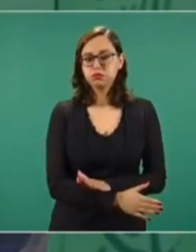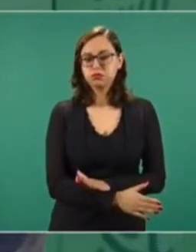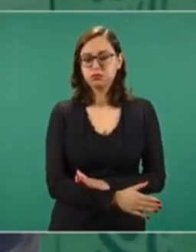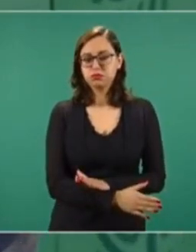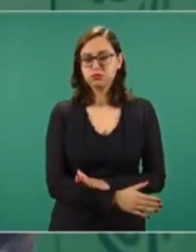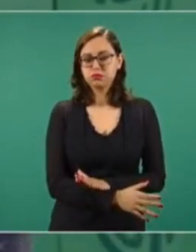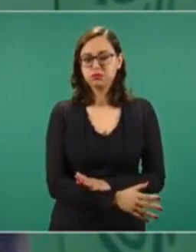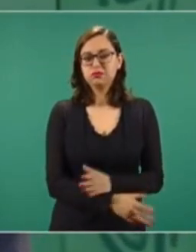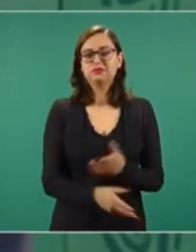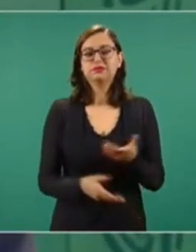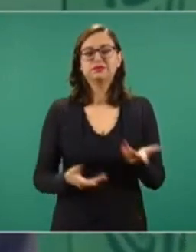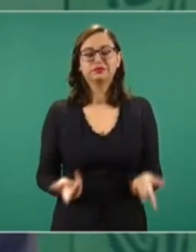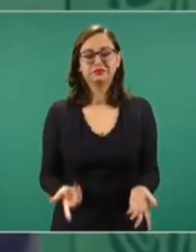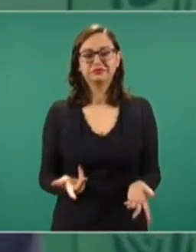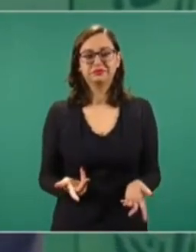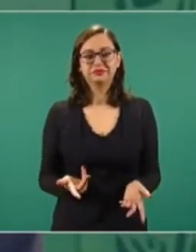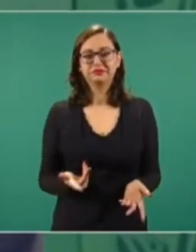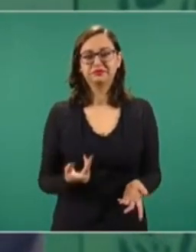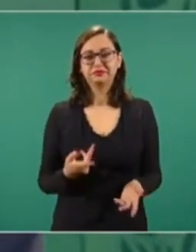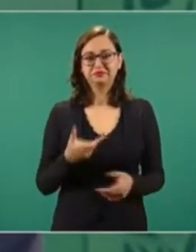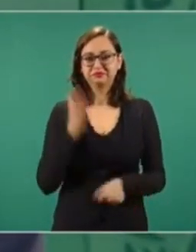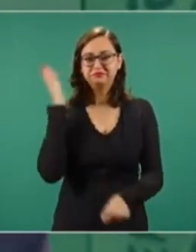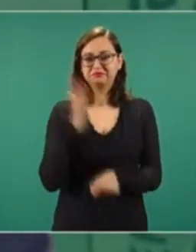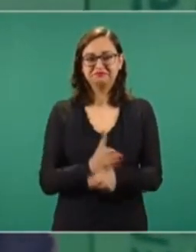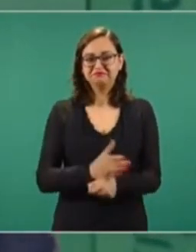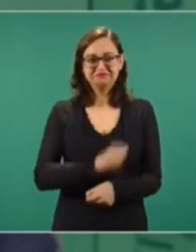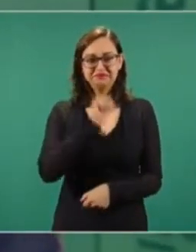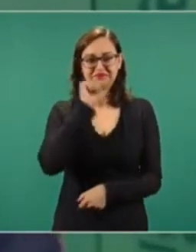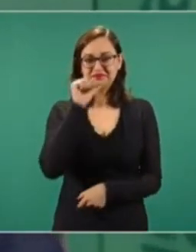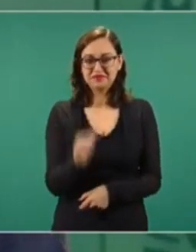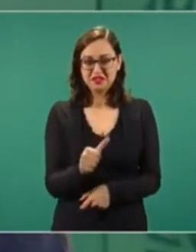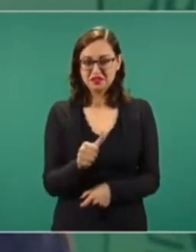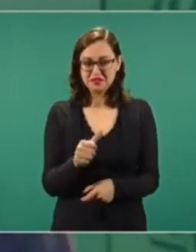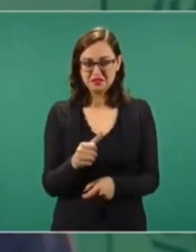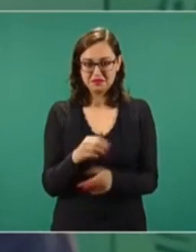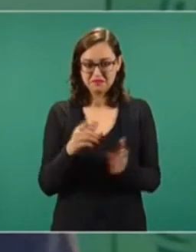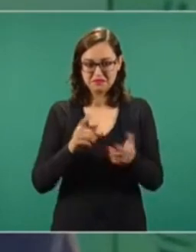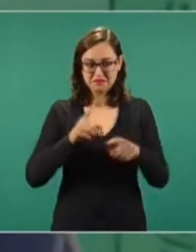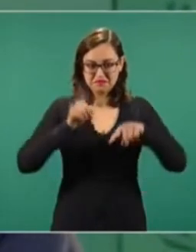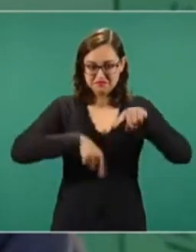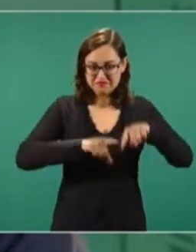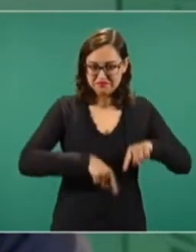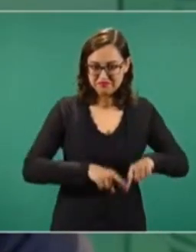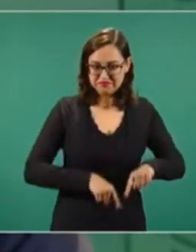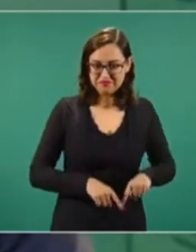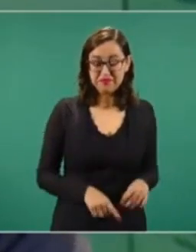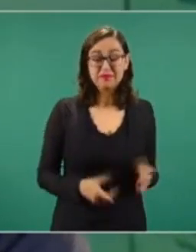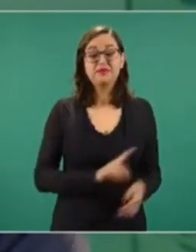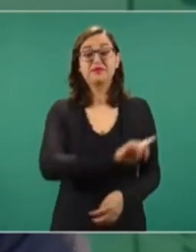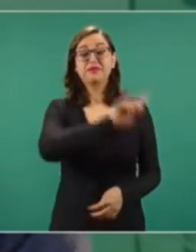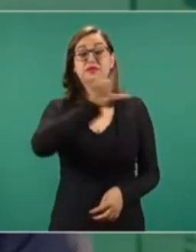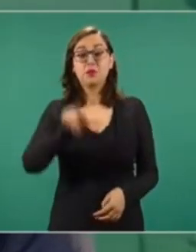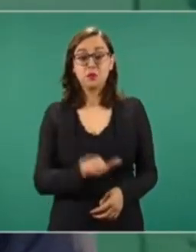combate a la corrupción, crearon hasta organismos anticorrupción,